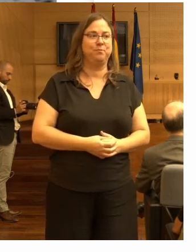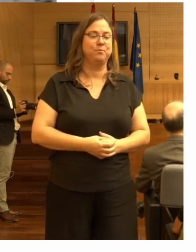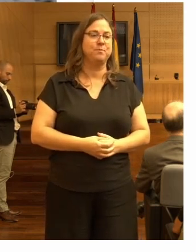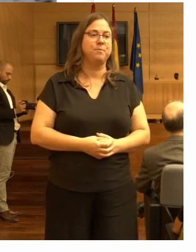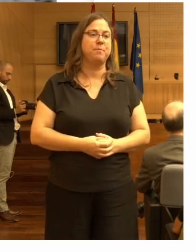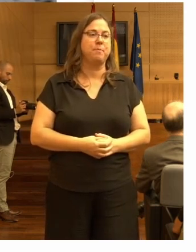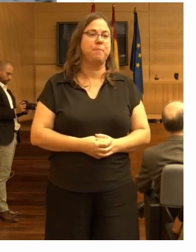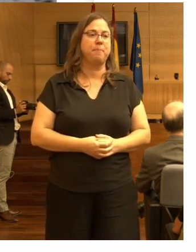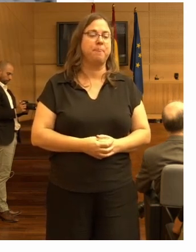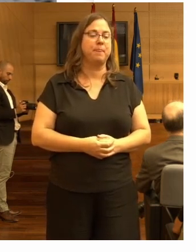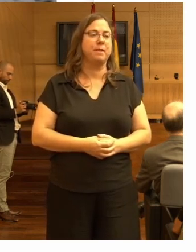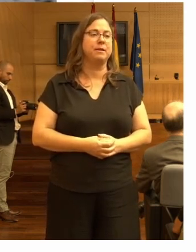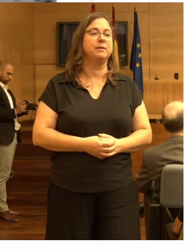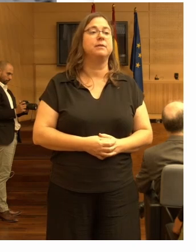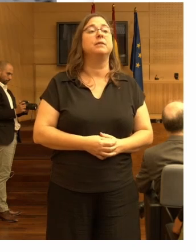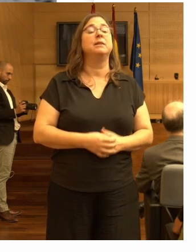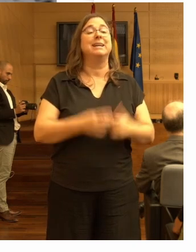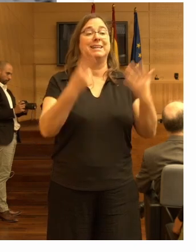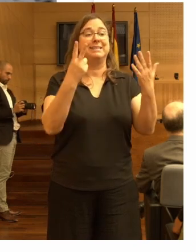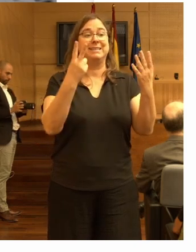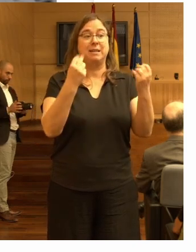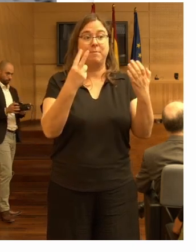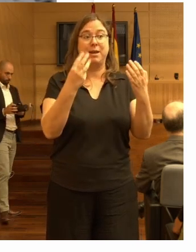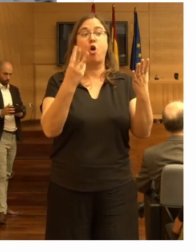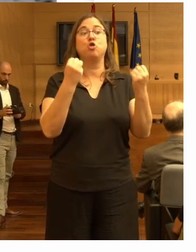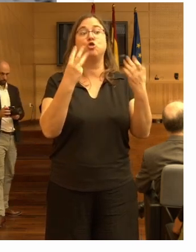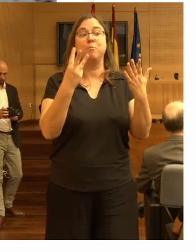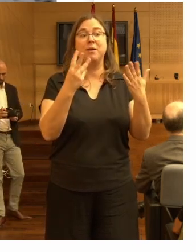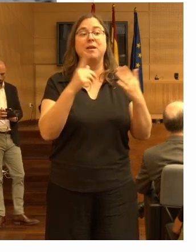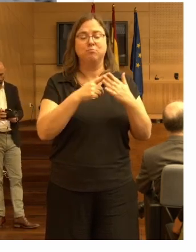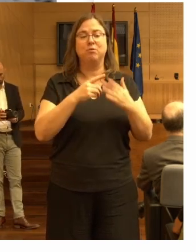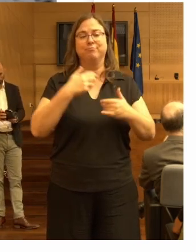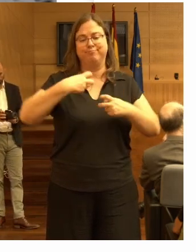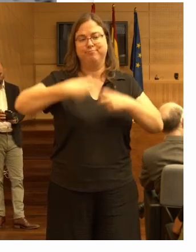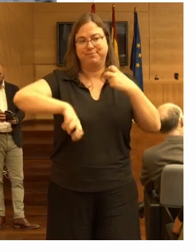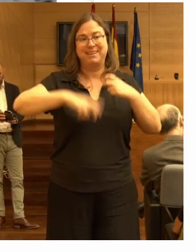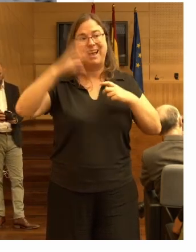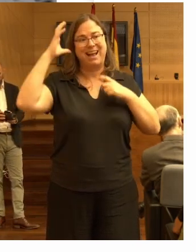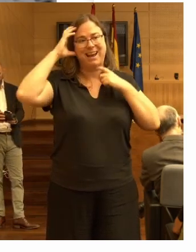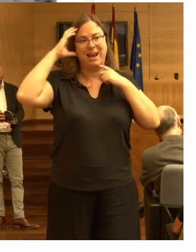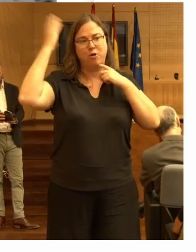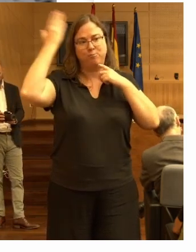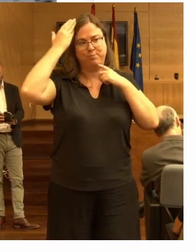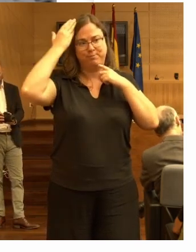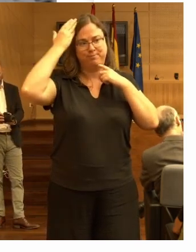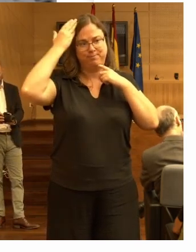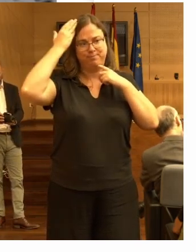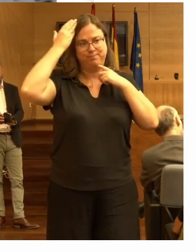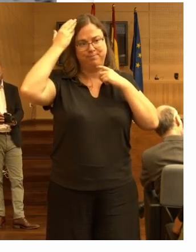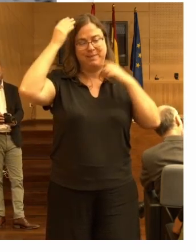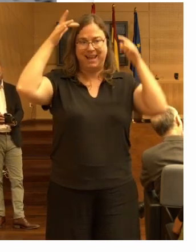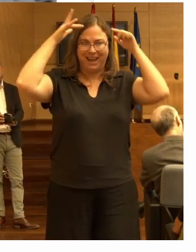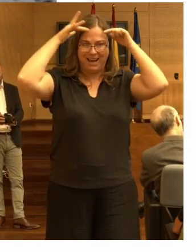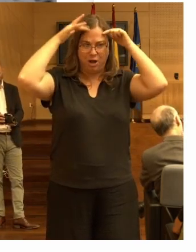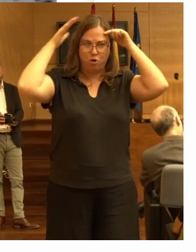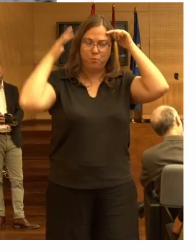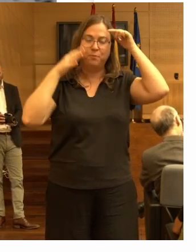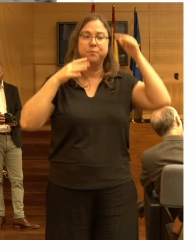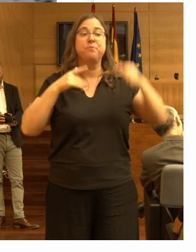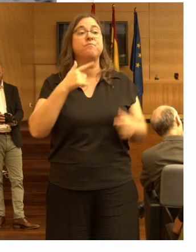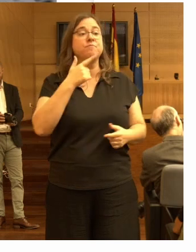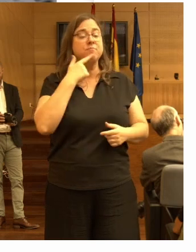Y siete mil o ocho mil van a ser con impacto o con lesión en el cráneo. Y como digo, en